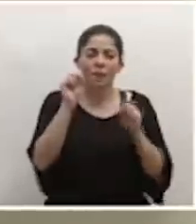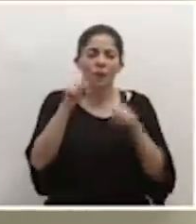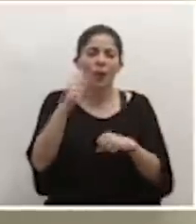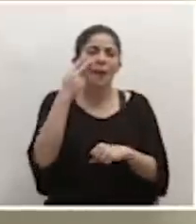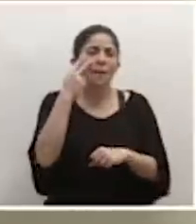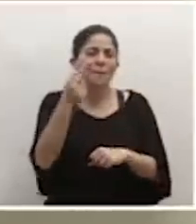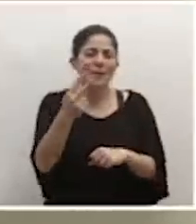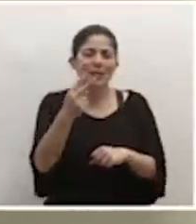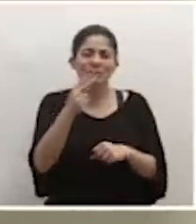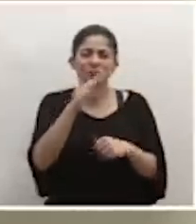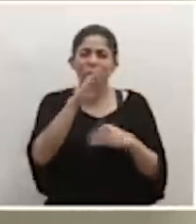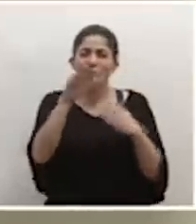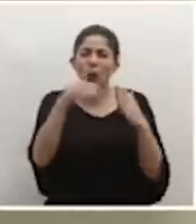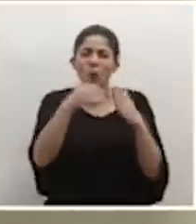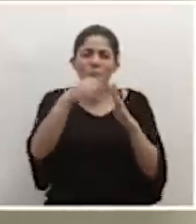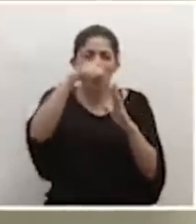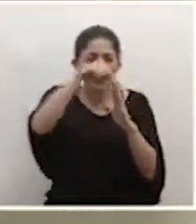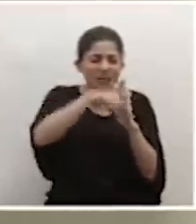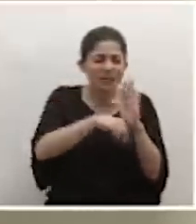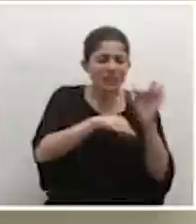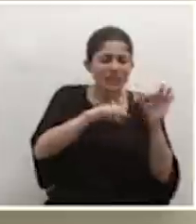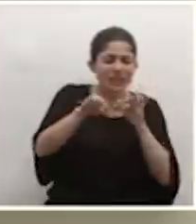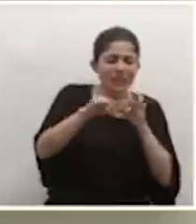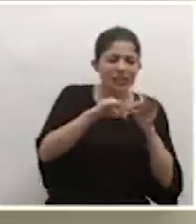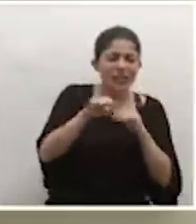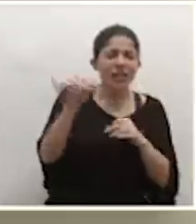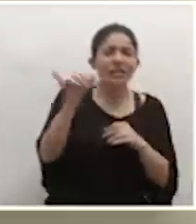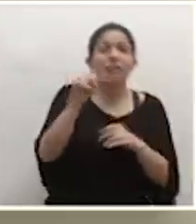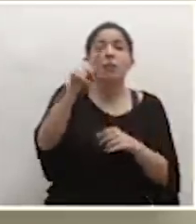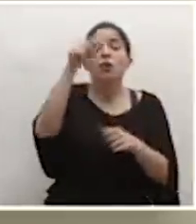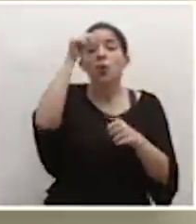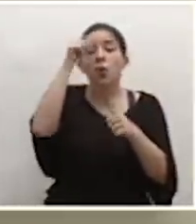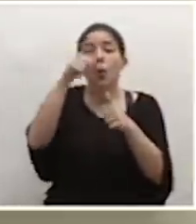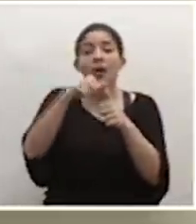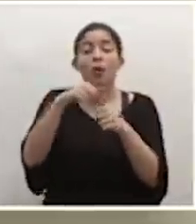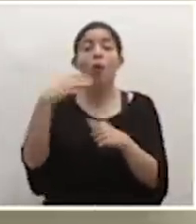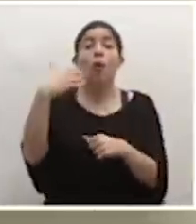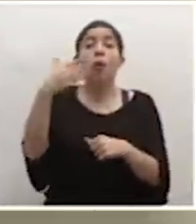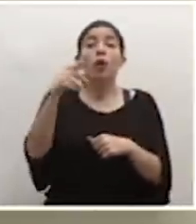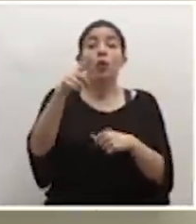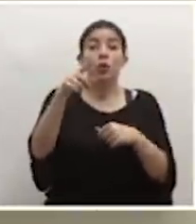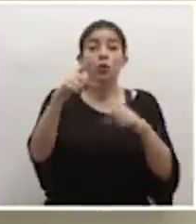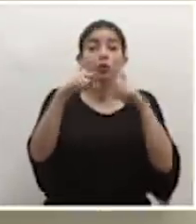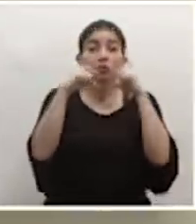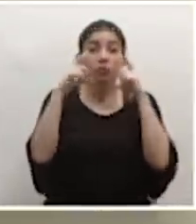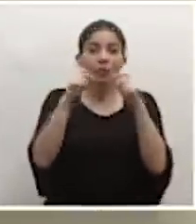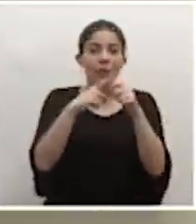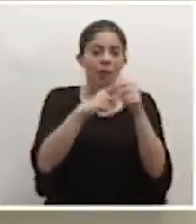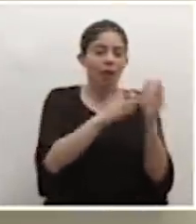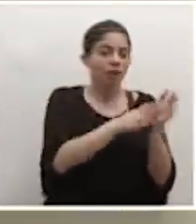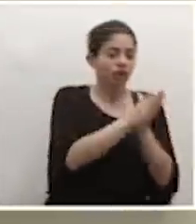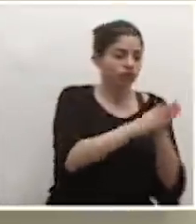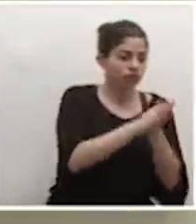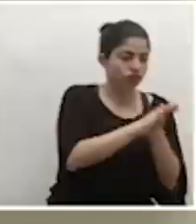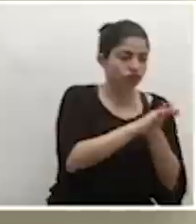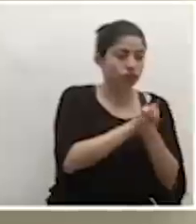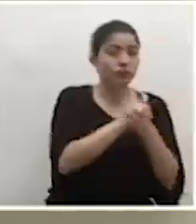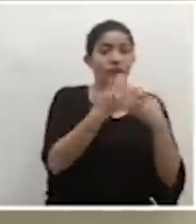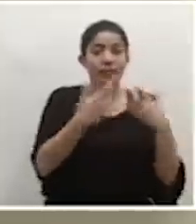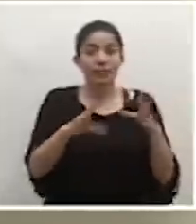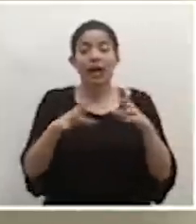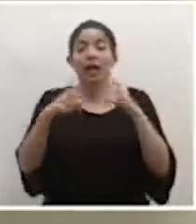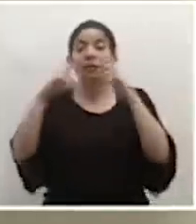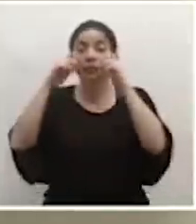ver todo el detalle y recordar también la disposición, a la hora de ponérsela hay que lavarse las manos, a la hora de retirársela hay que